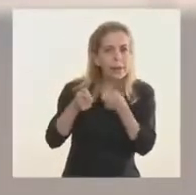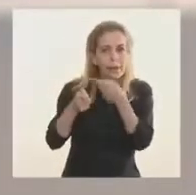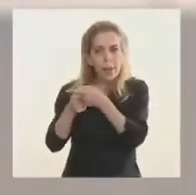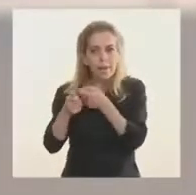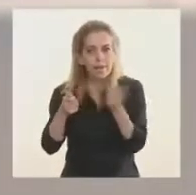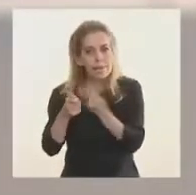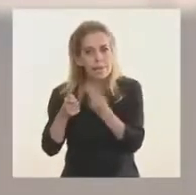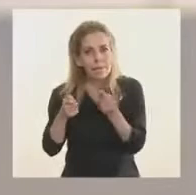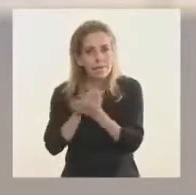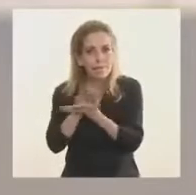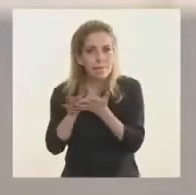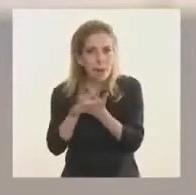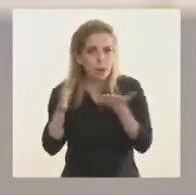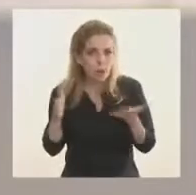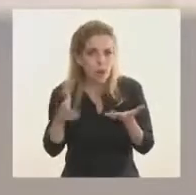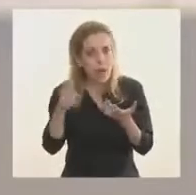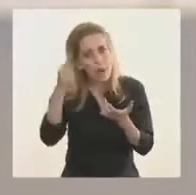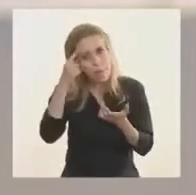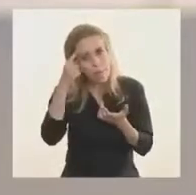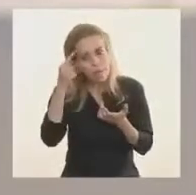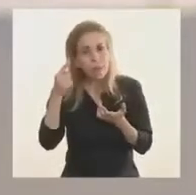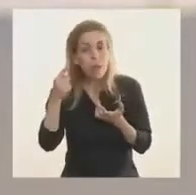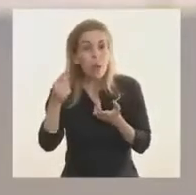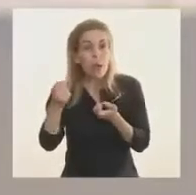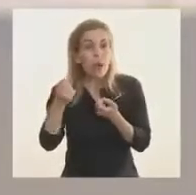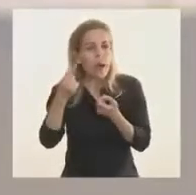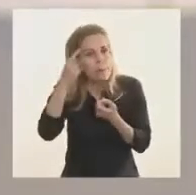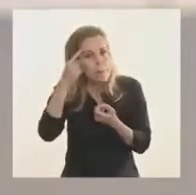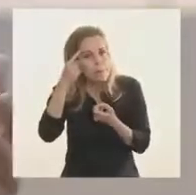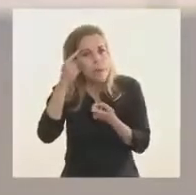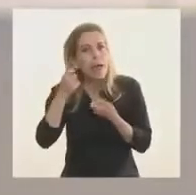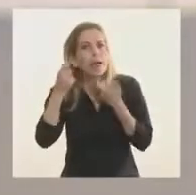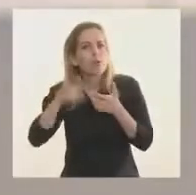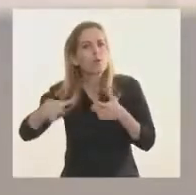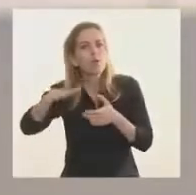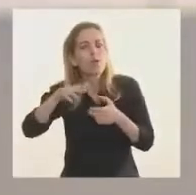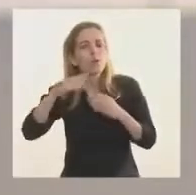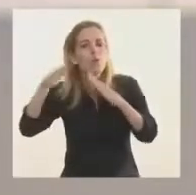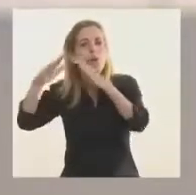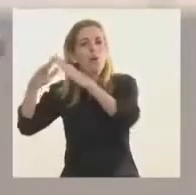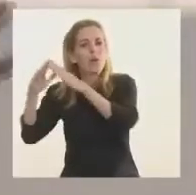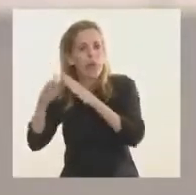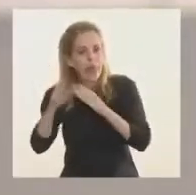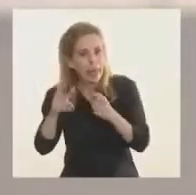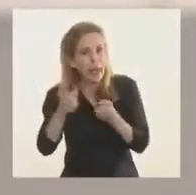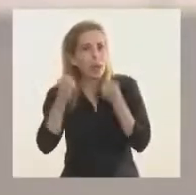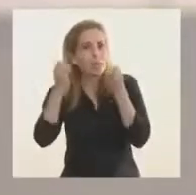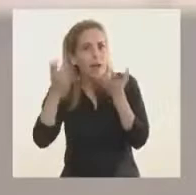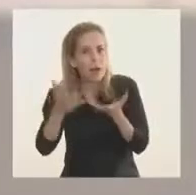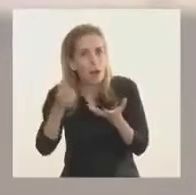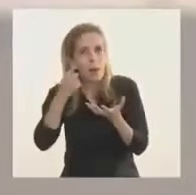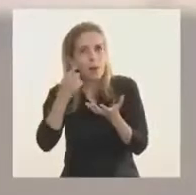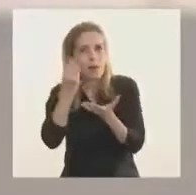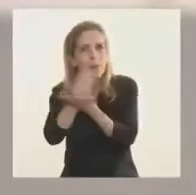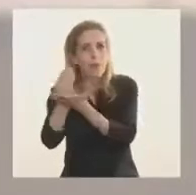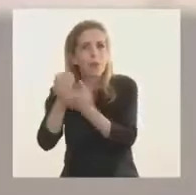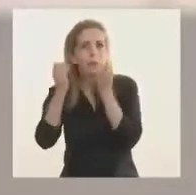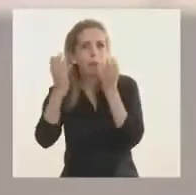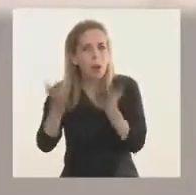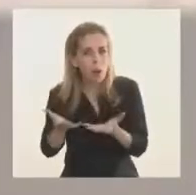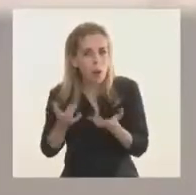real y concreta de viviendas que nos ayuden y nos mejoren no solamente el hábitat, una de las preocupaciones